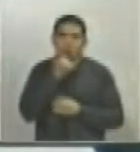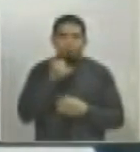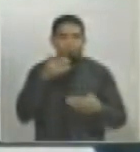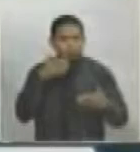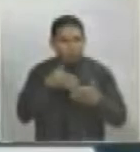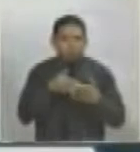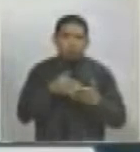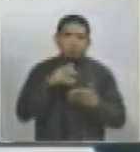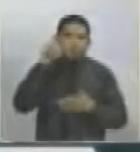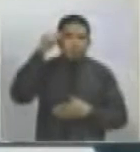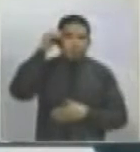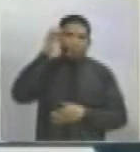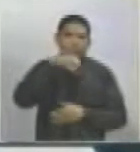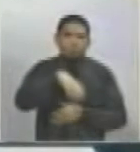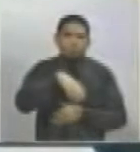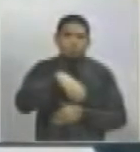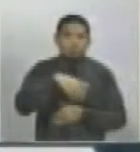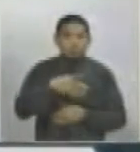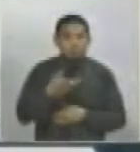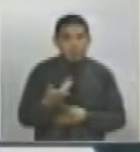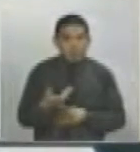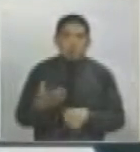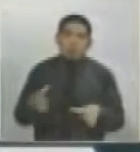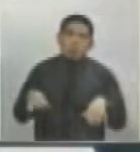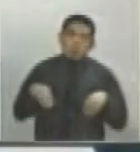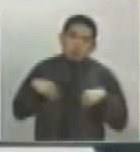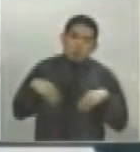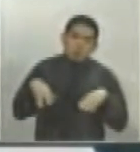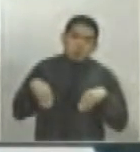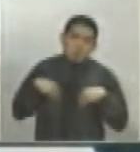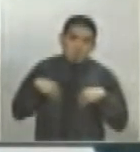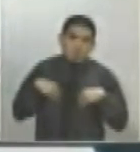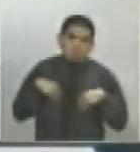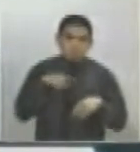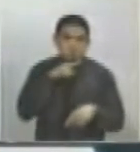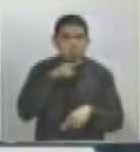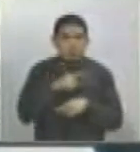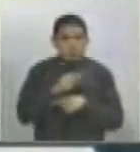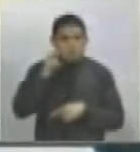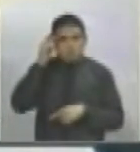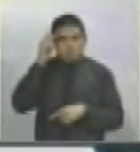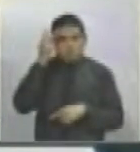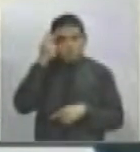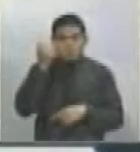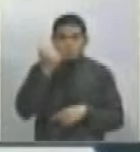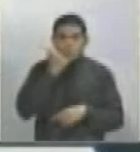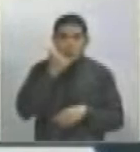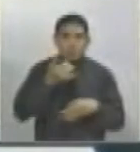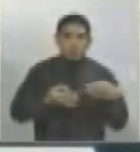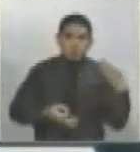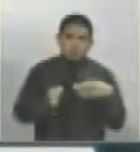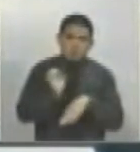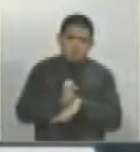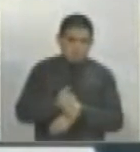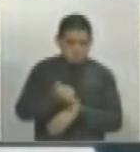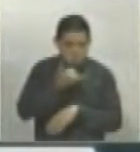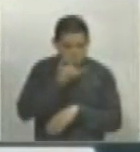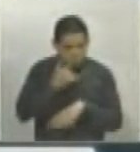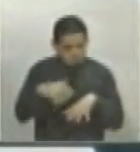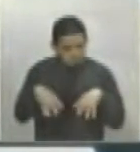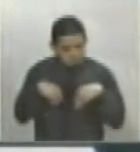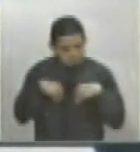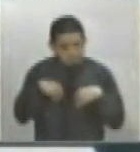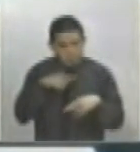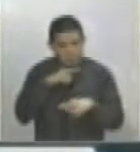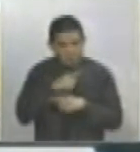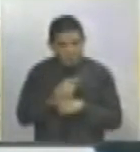ecuatoriano. Si es que estamos aceptando de que hubo errores de la justicia ecuatoriana, si es que estamos aceptando de que hubo un